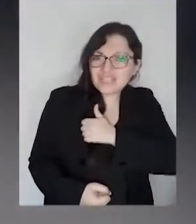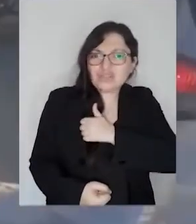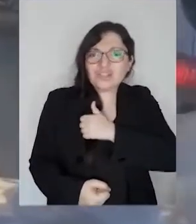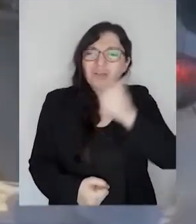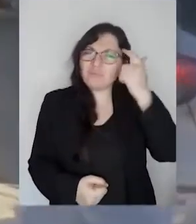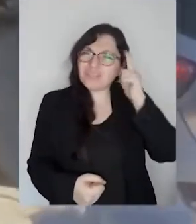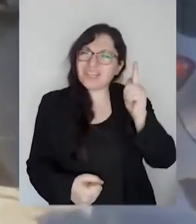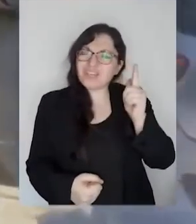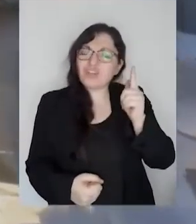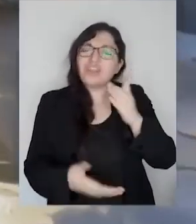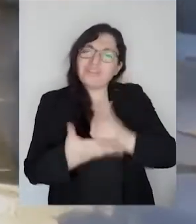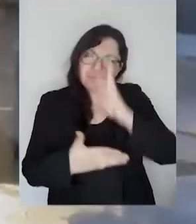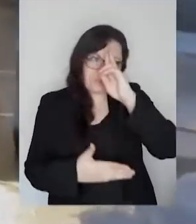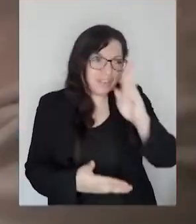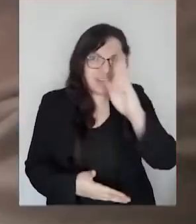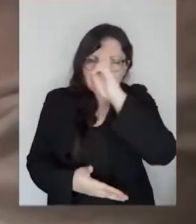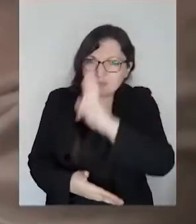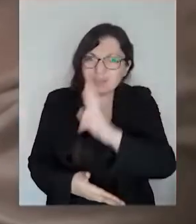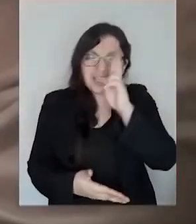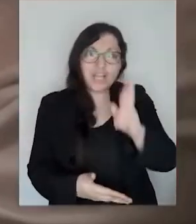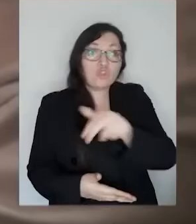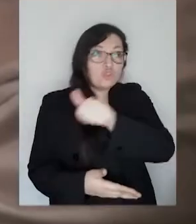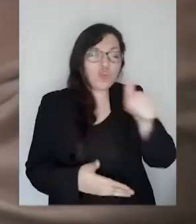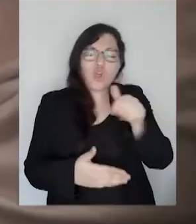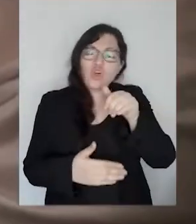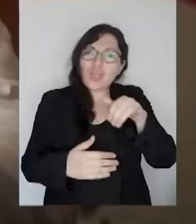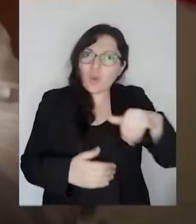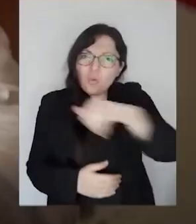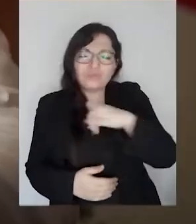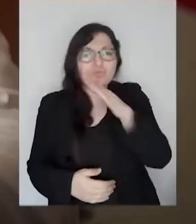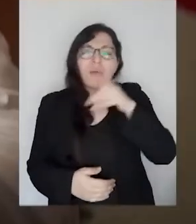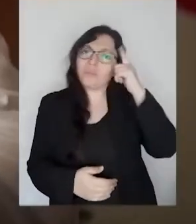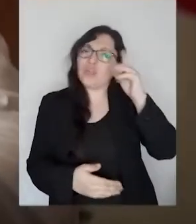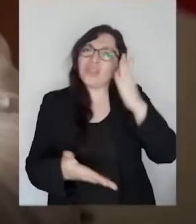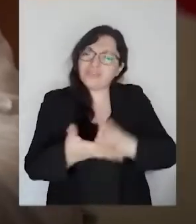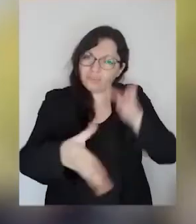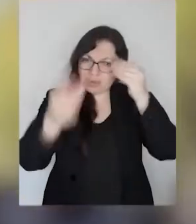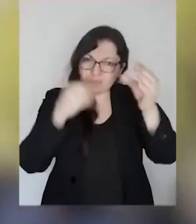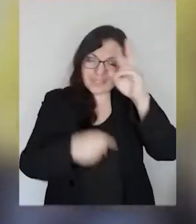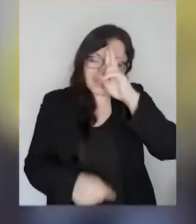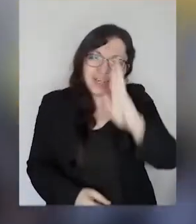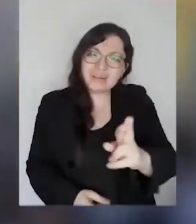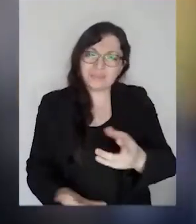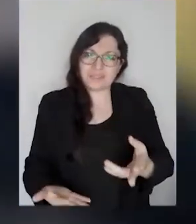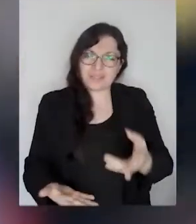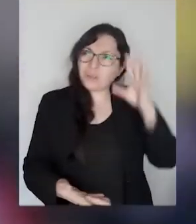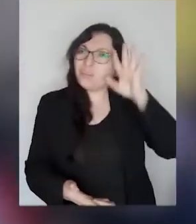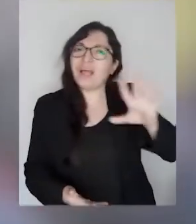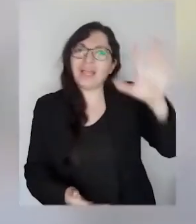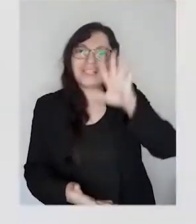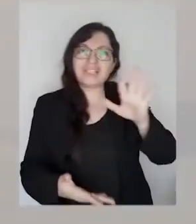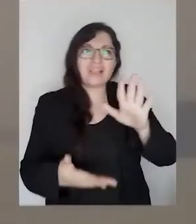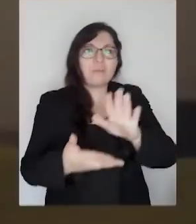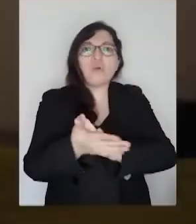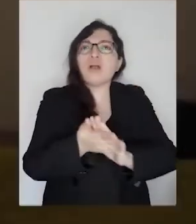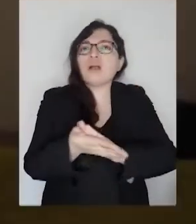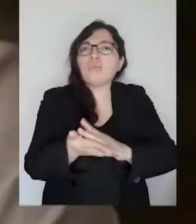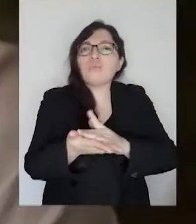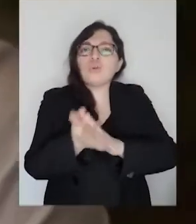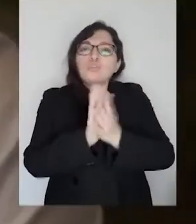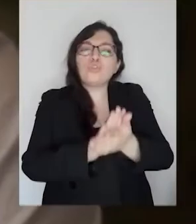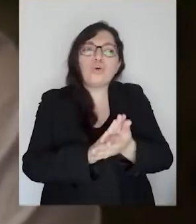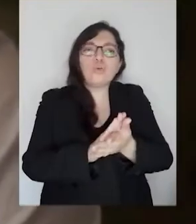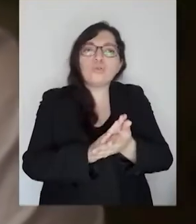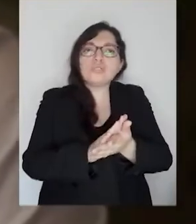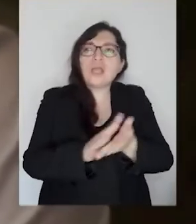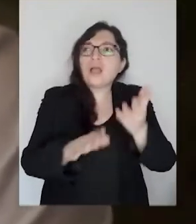pero hay que respetarse, o sea, todos, no somos todos iguales, pero tenemos que aprender a respetarnos. Imagínense si todos fuéramos a destruir o quemar